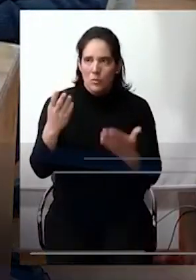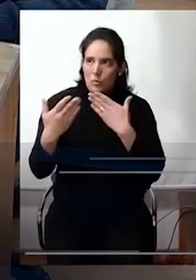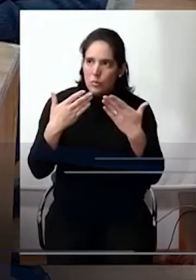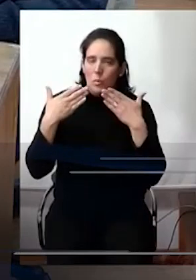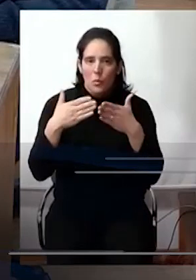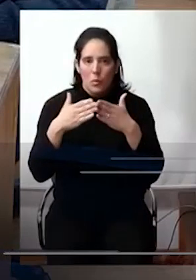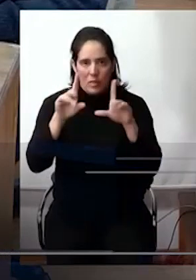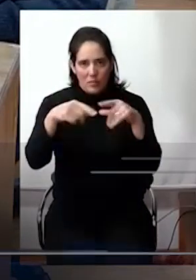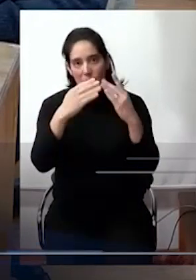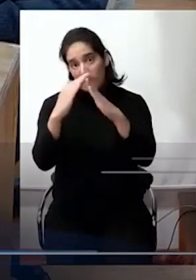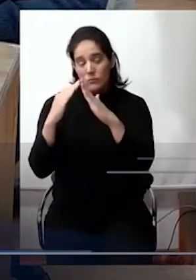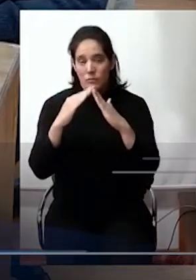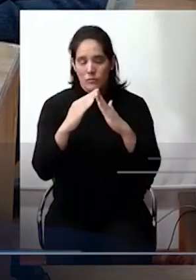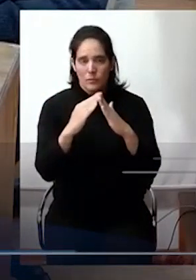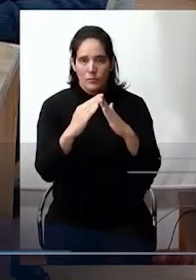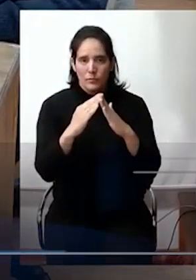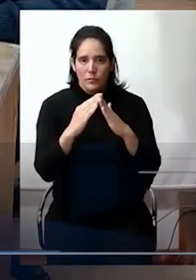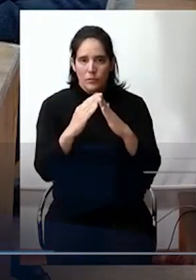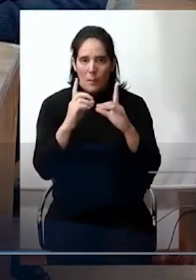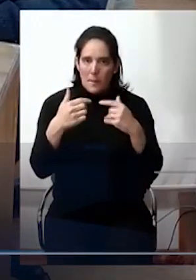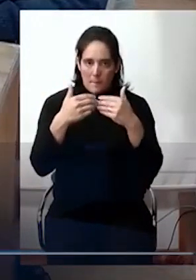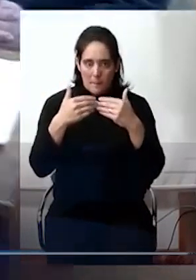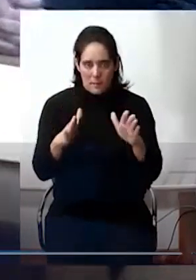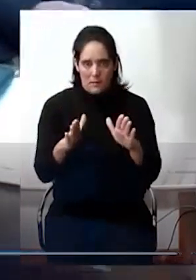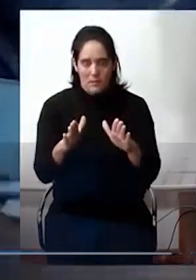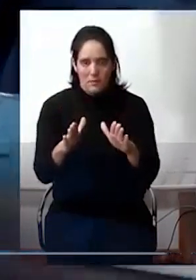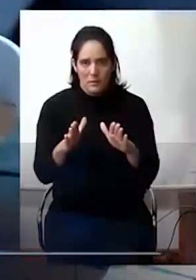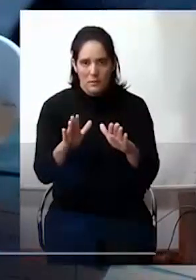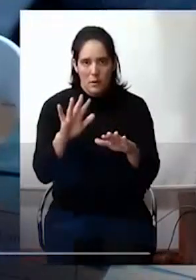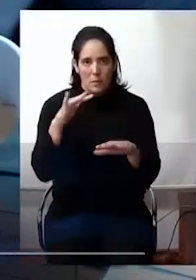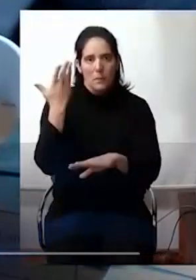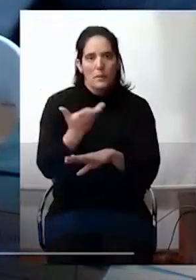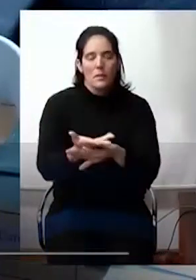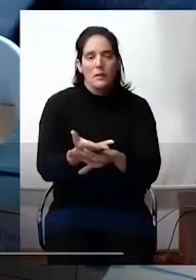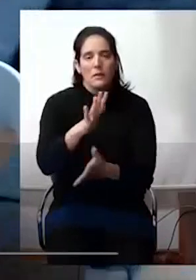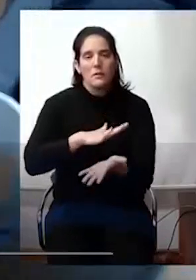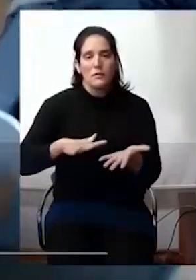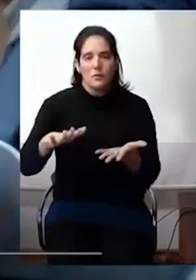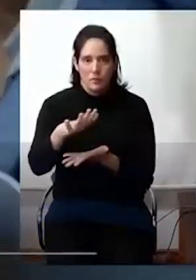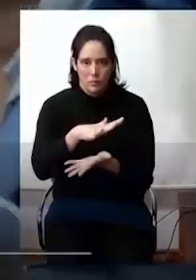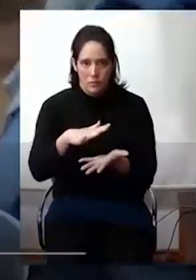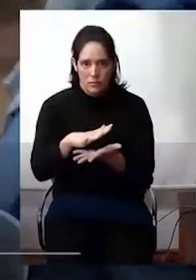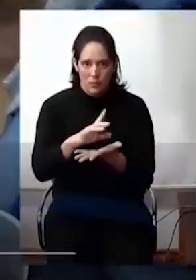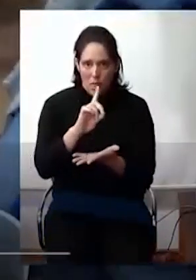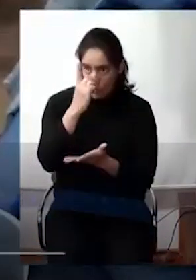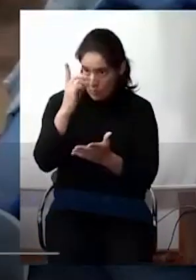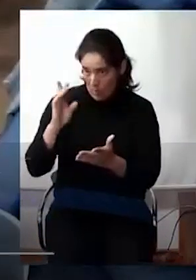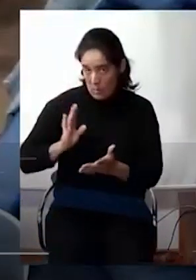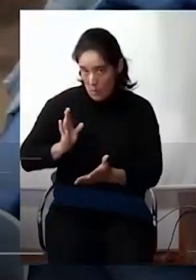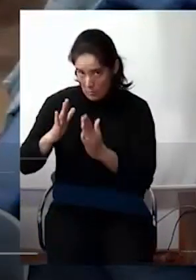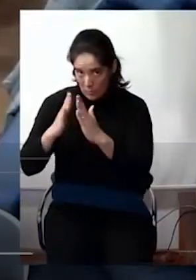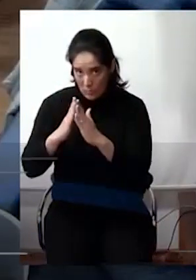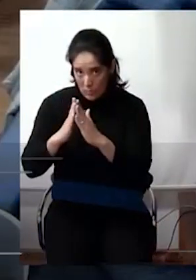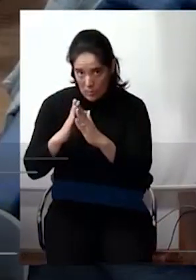hecho llegar diferentes vecinos. Para comenzar, voy a plantear la situación de una vecina de San